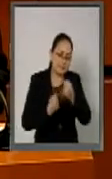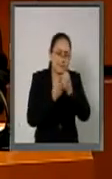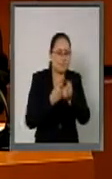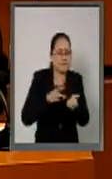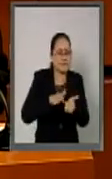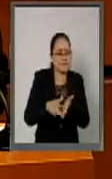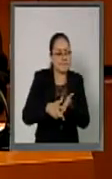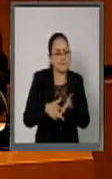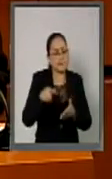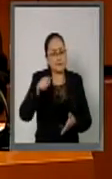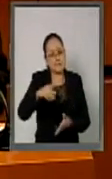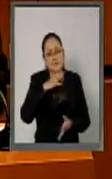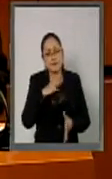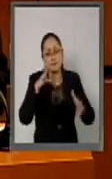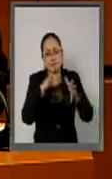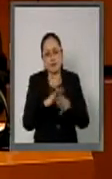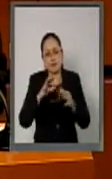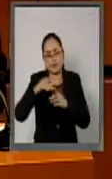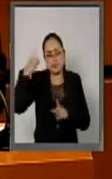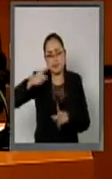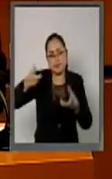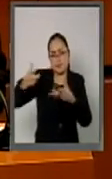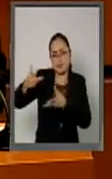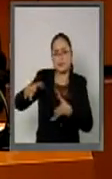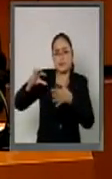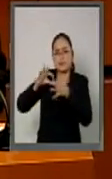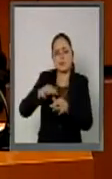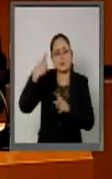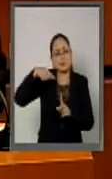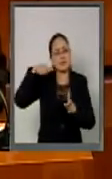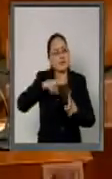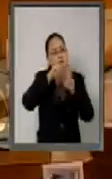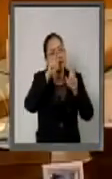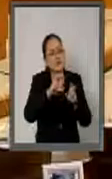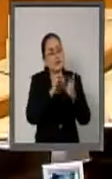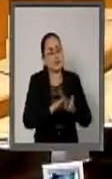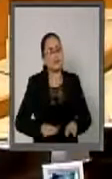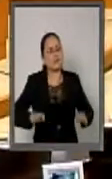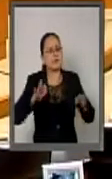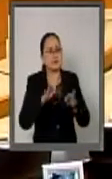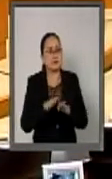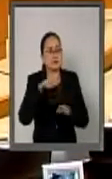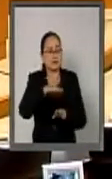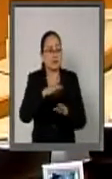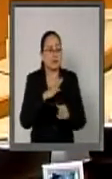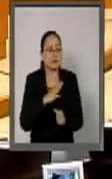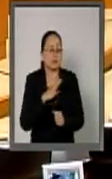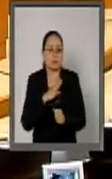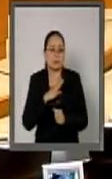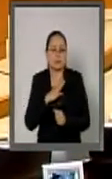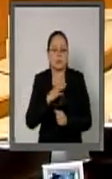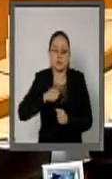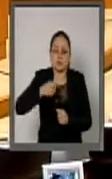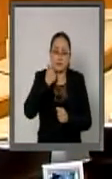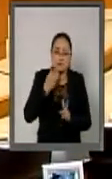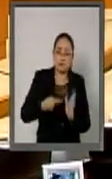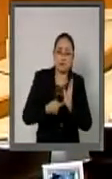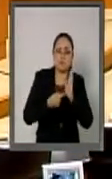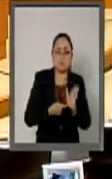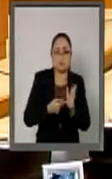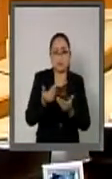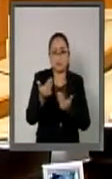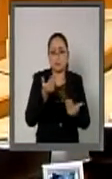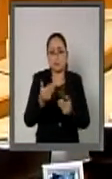y a focalizar sus acciones hacia aquellos temas prioritarios en los que ofrecen ventajas comparativas.